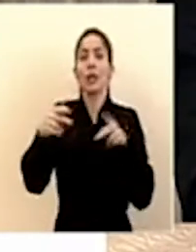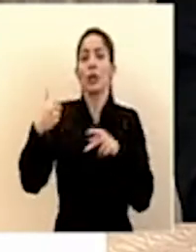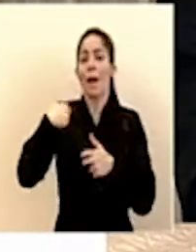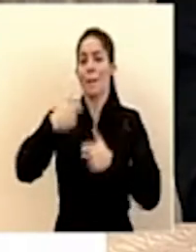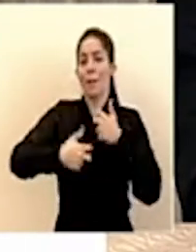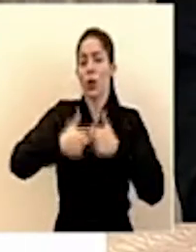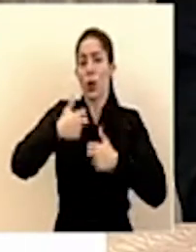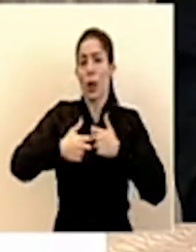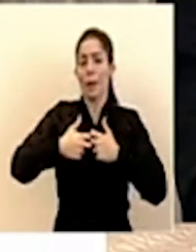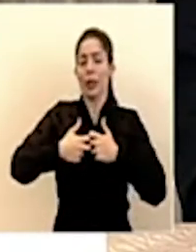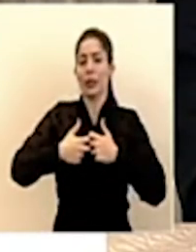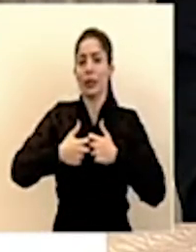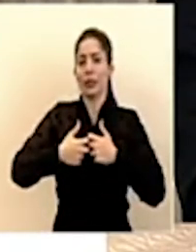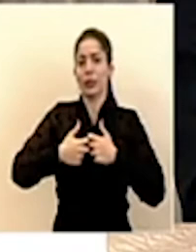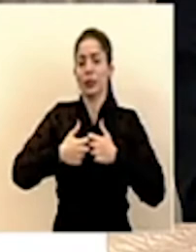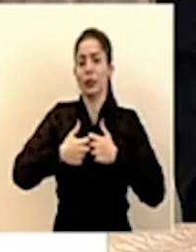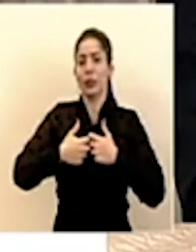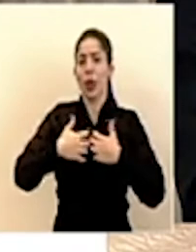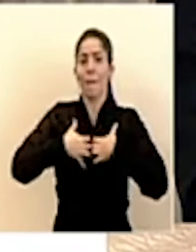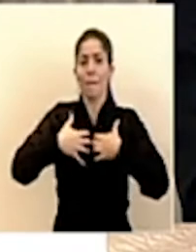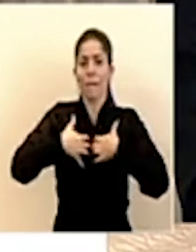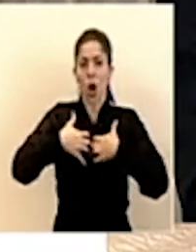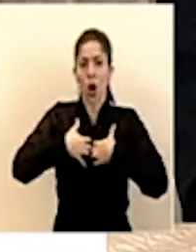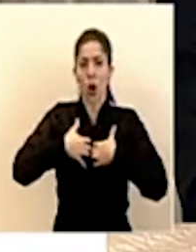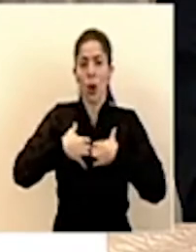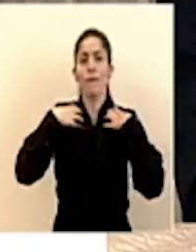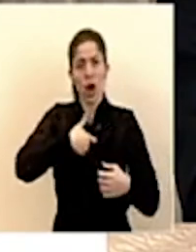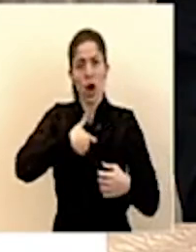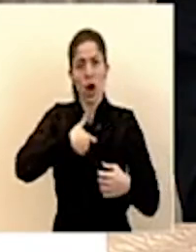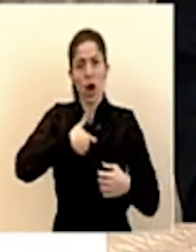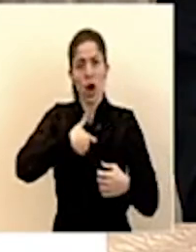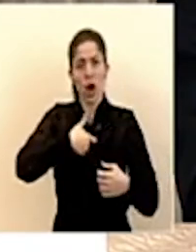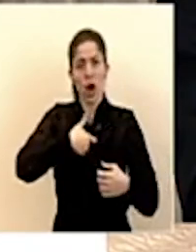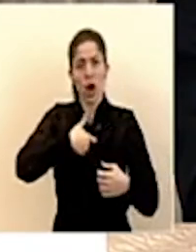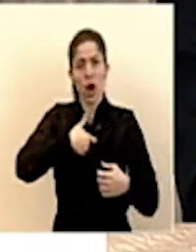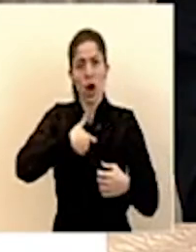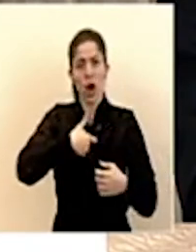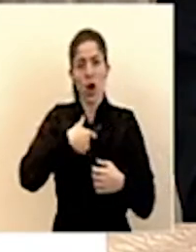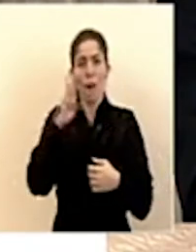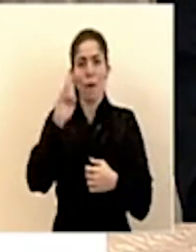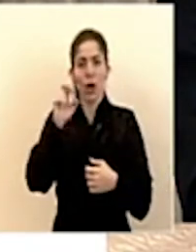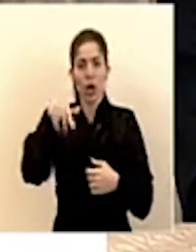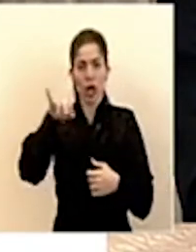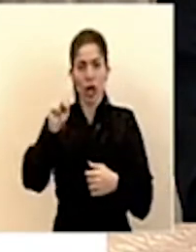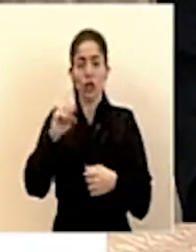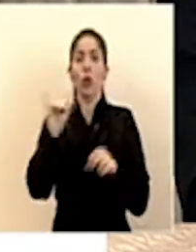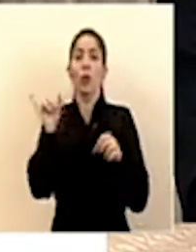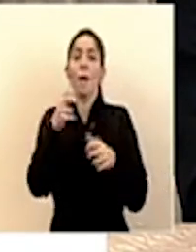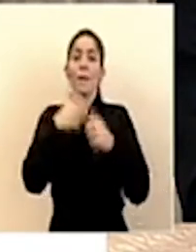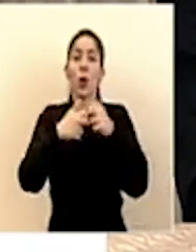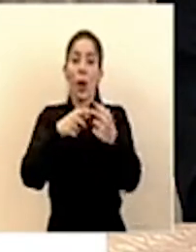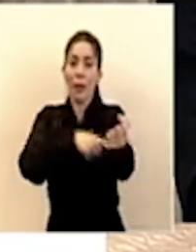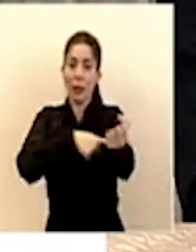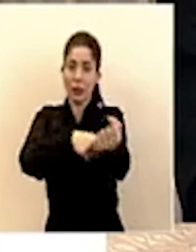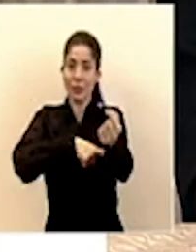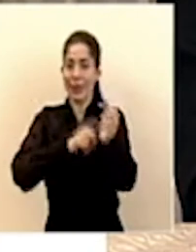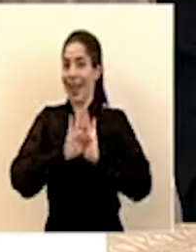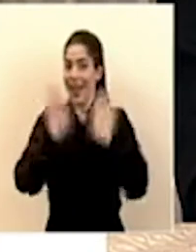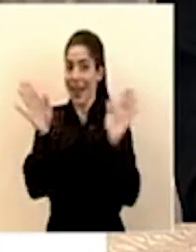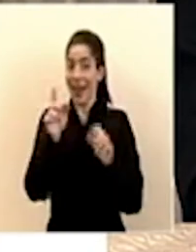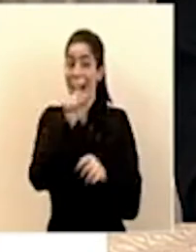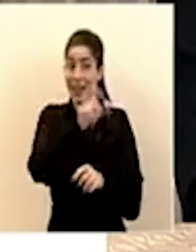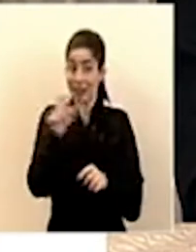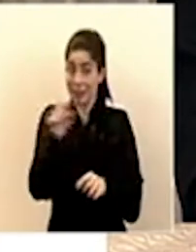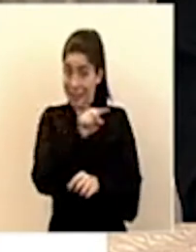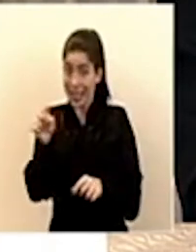crónicos de los bronquios o del pulmón los que tengan problemas también del sistema circulatorio en general están en una